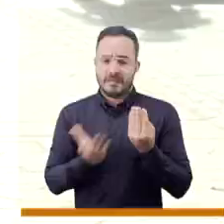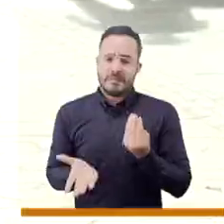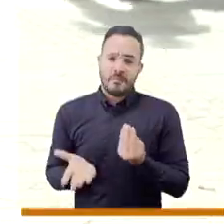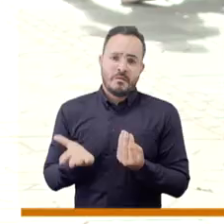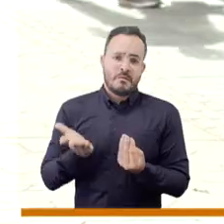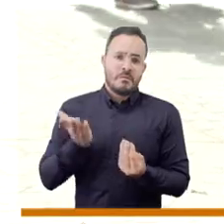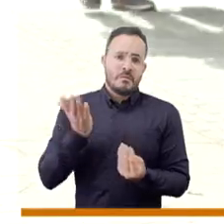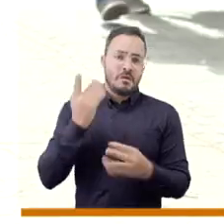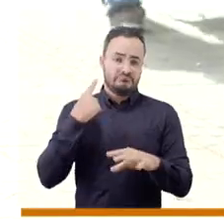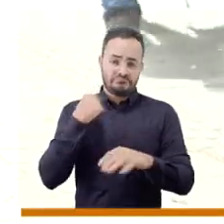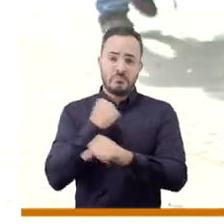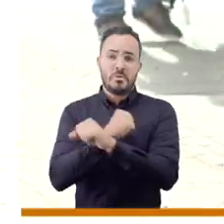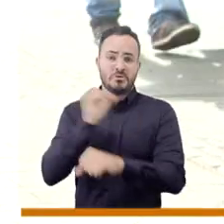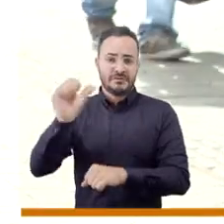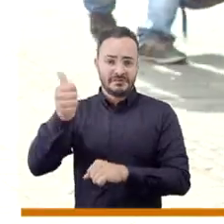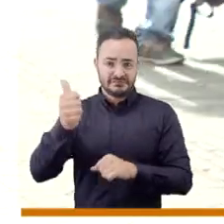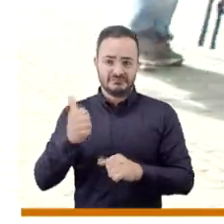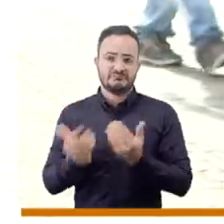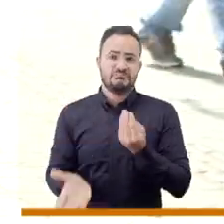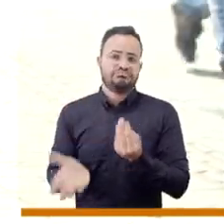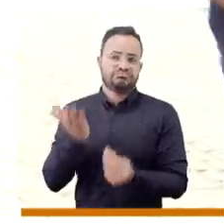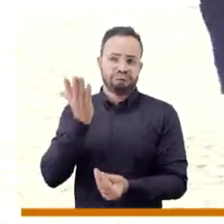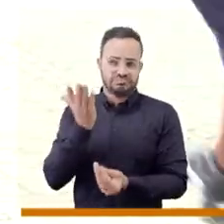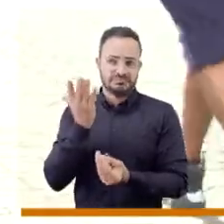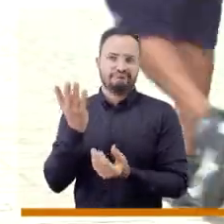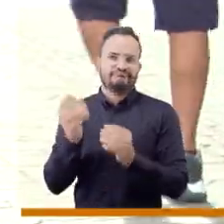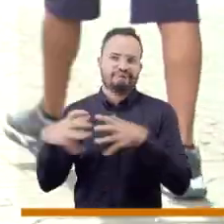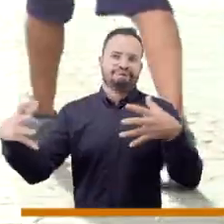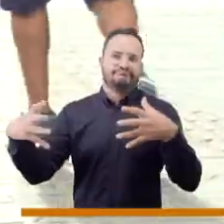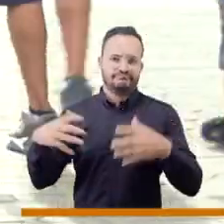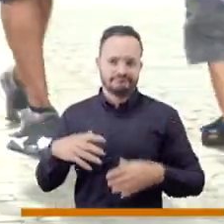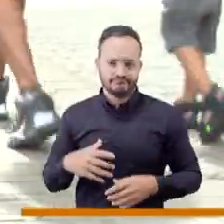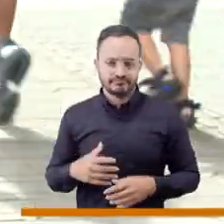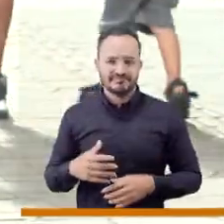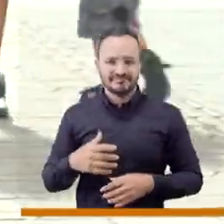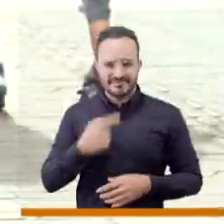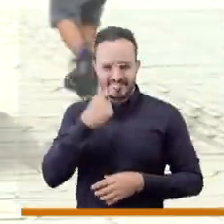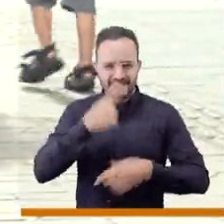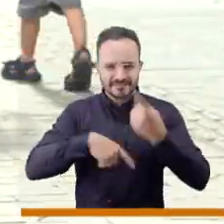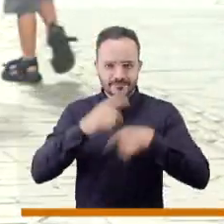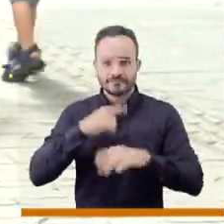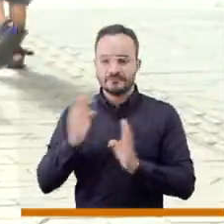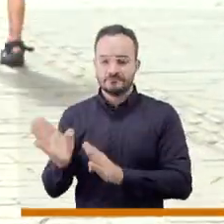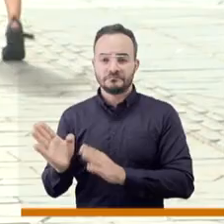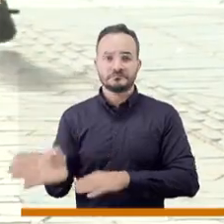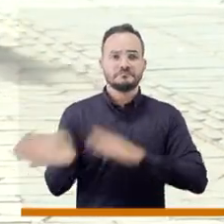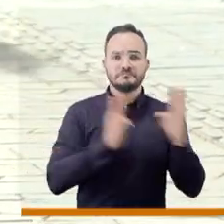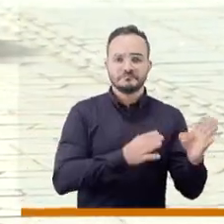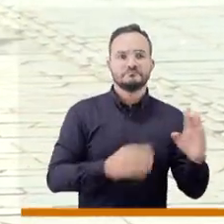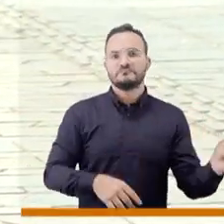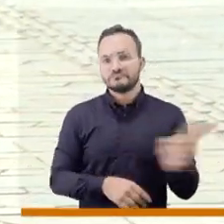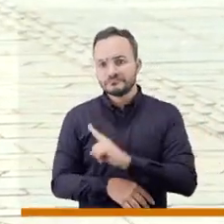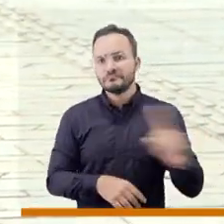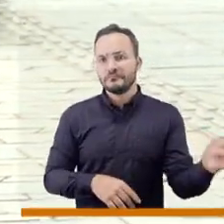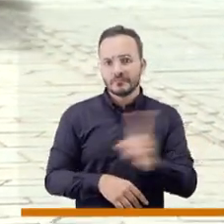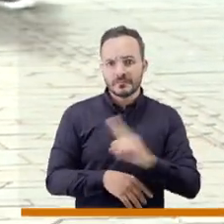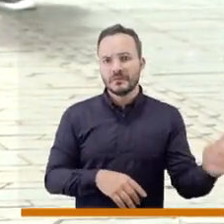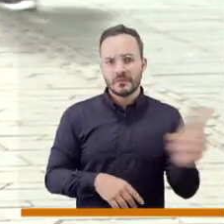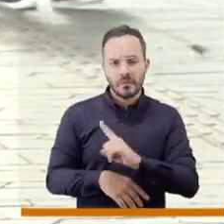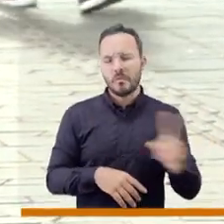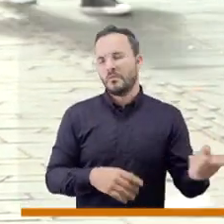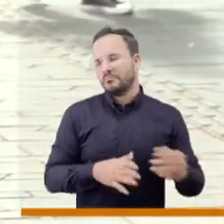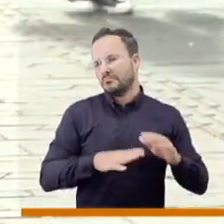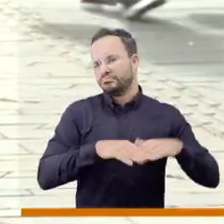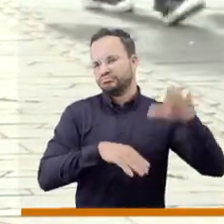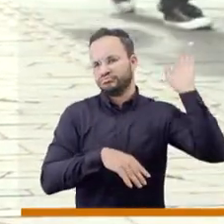en la calle, yo creo que se habla que puede haber 10 veces más, por lo menos, de habitantes en calle, que son los que acabo de decir, que entran,